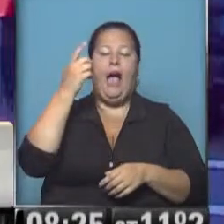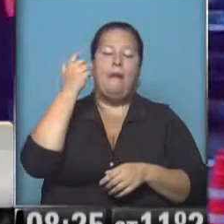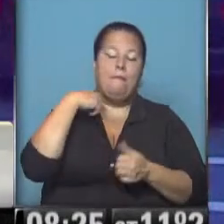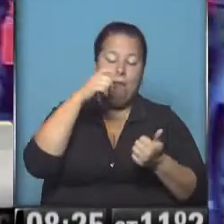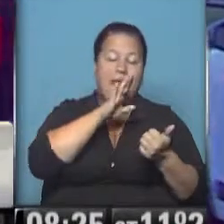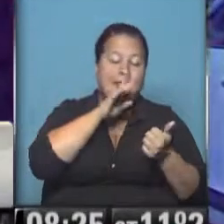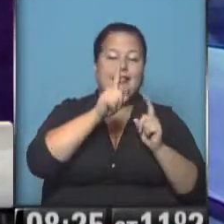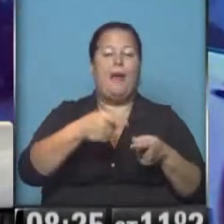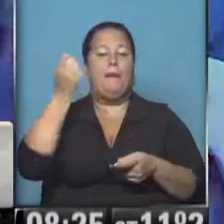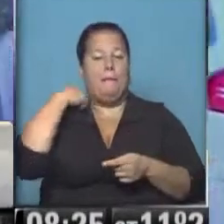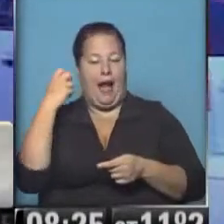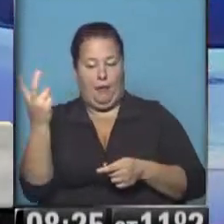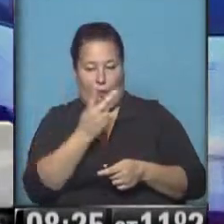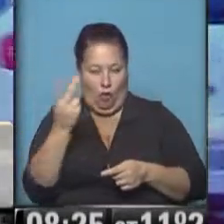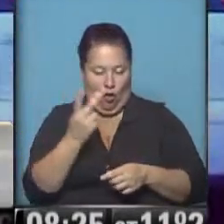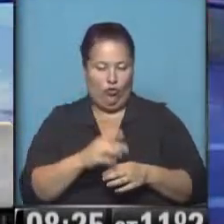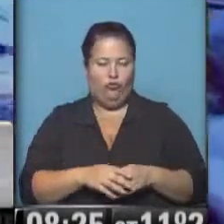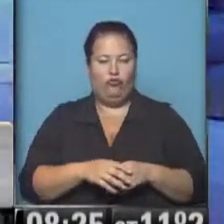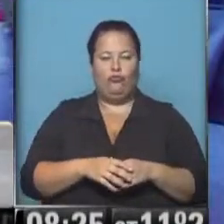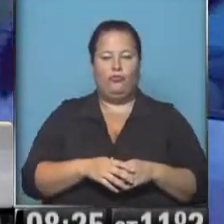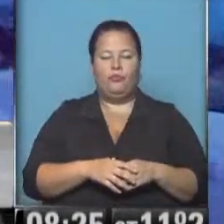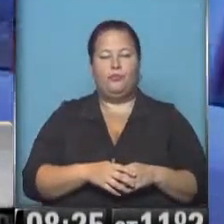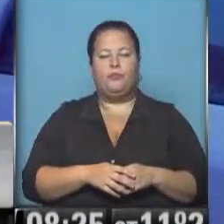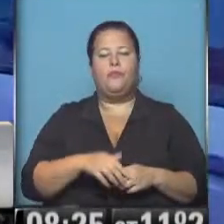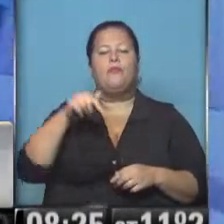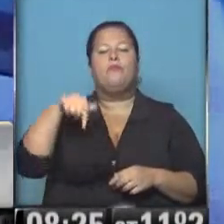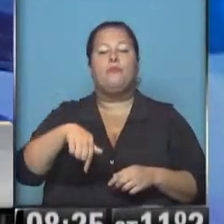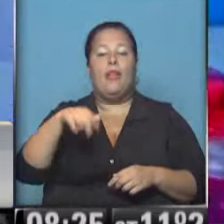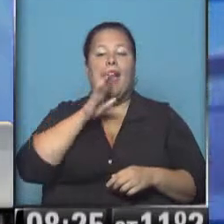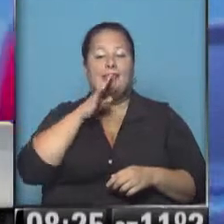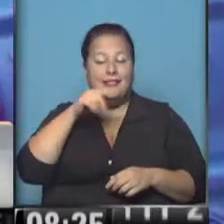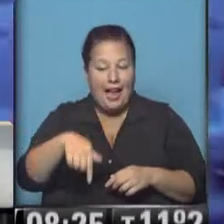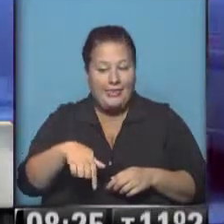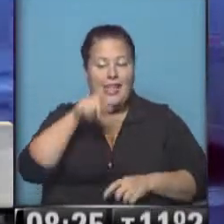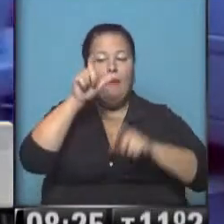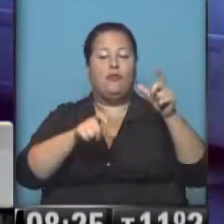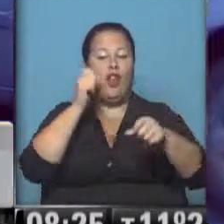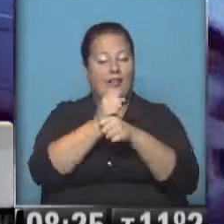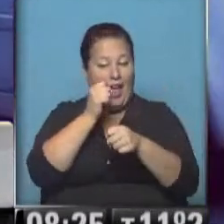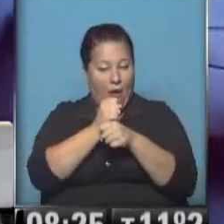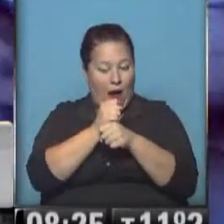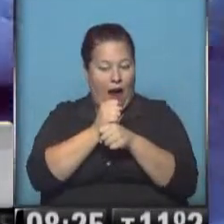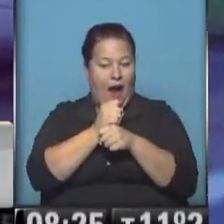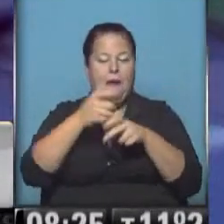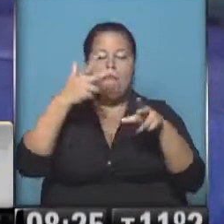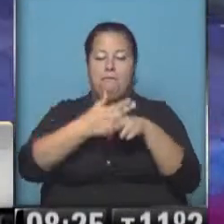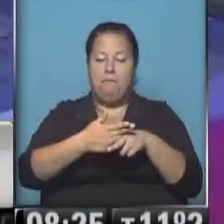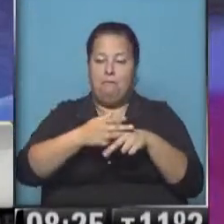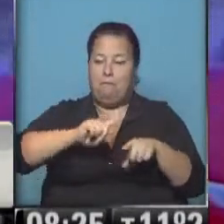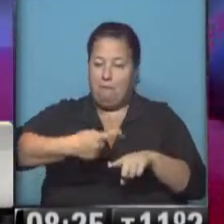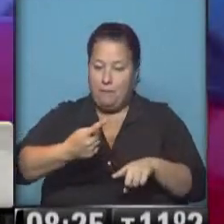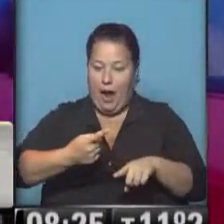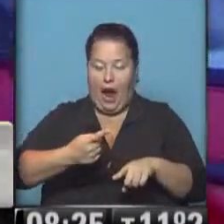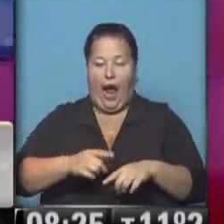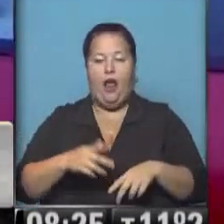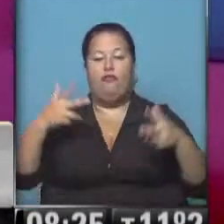internacional de Ezeiza como en el aeroparque Jorge Ñubria. Aquí en Ezeiza, estos trabajadores que están realizando este paro y este